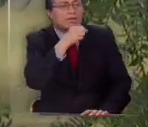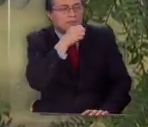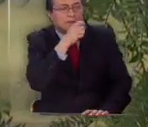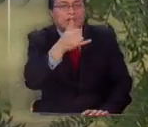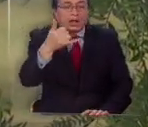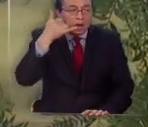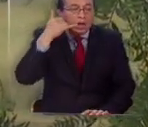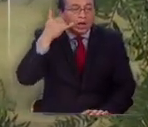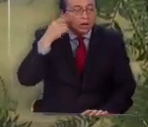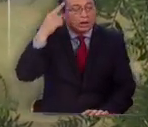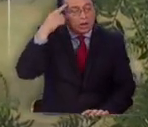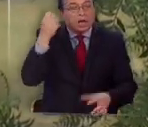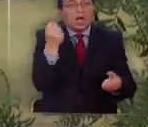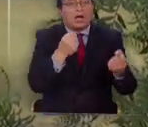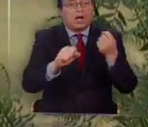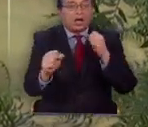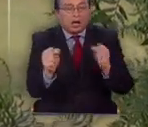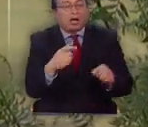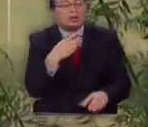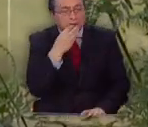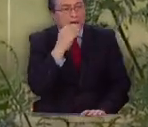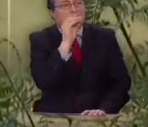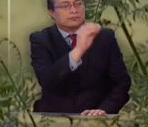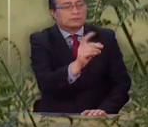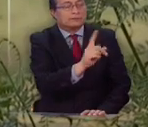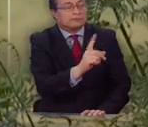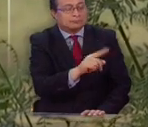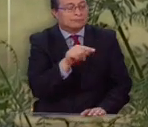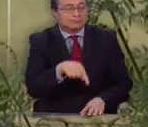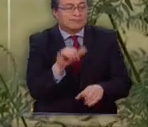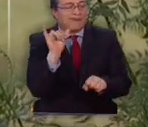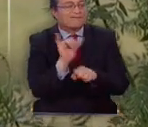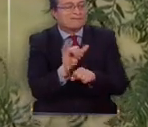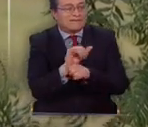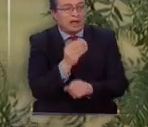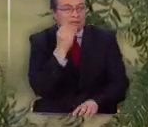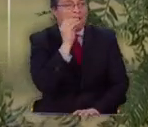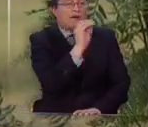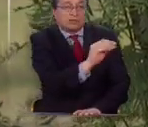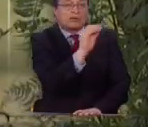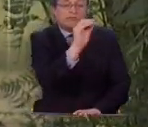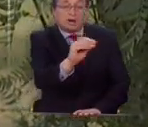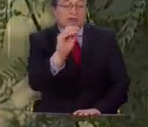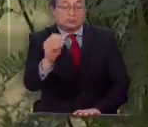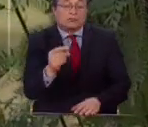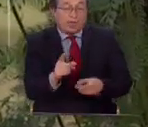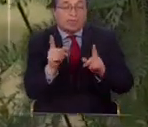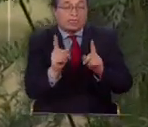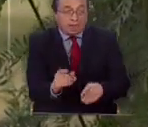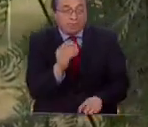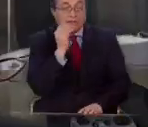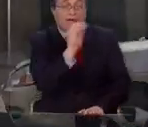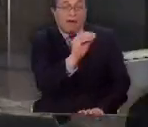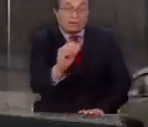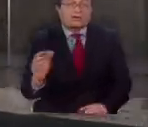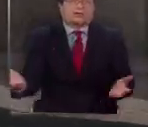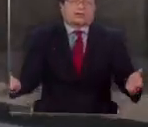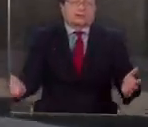que llama, hay un abuelito que está desesperado, pensando que va a encontrar un medio que le ayude. Entonces yo tengo que decirle que no es así.